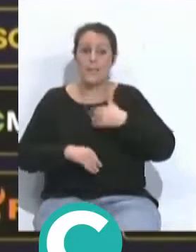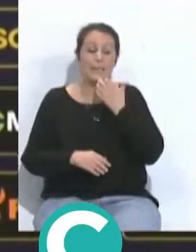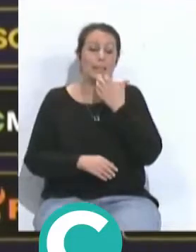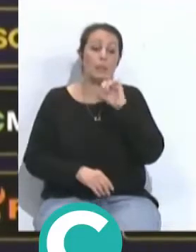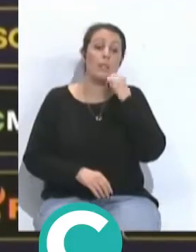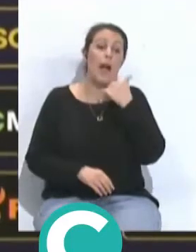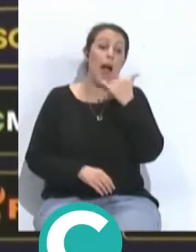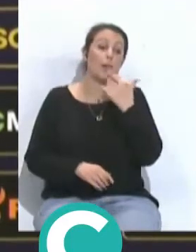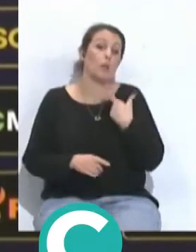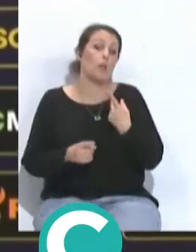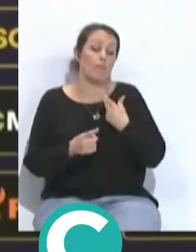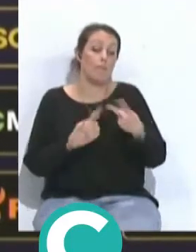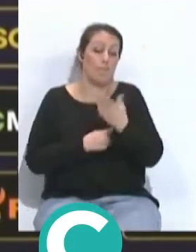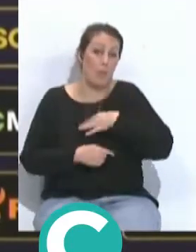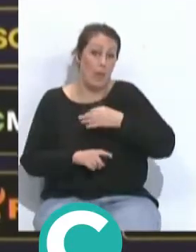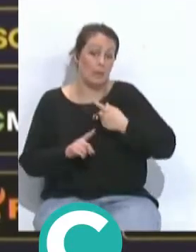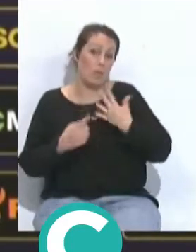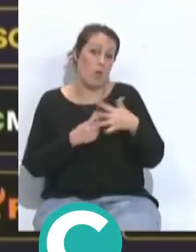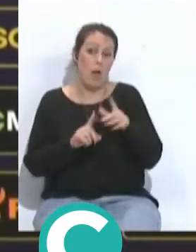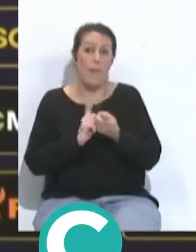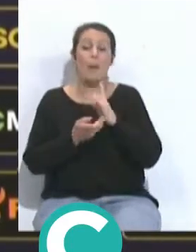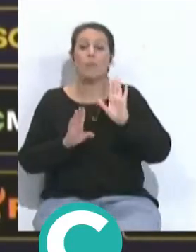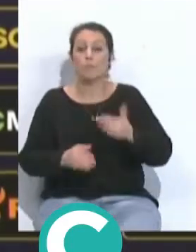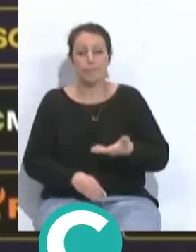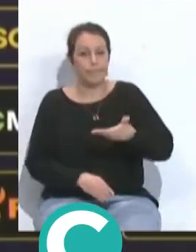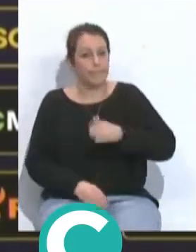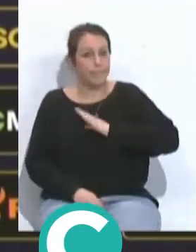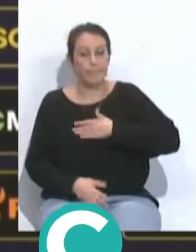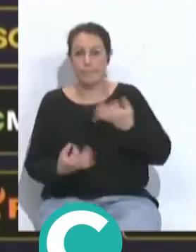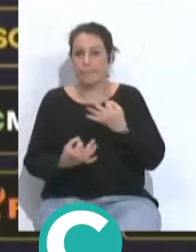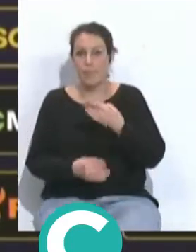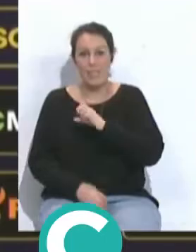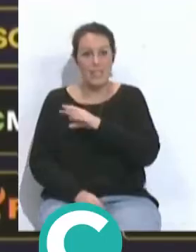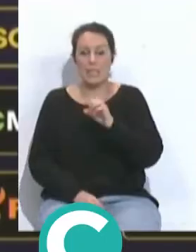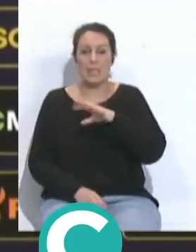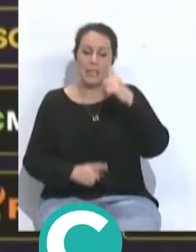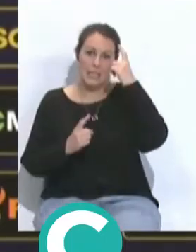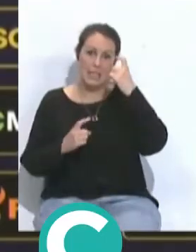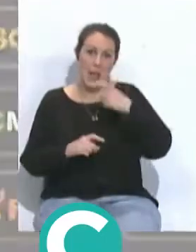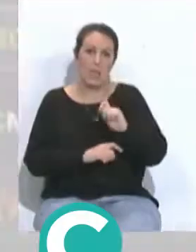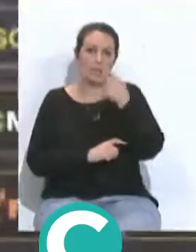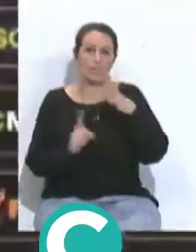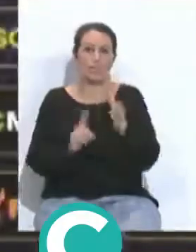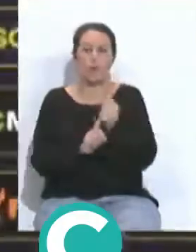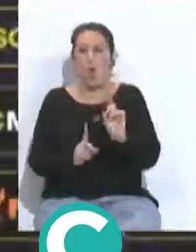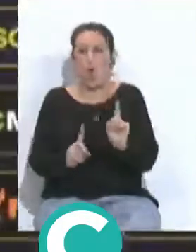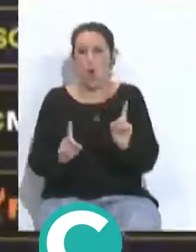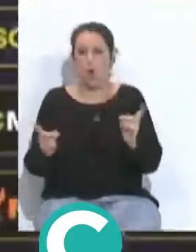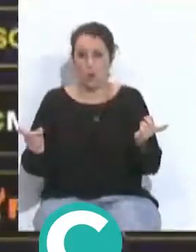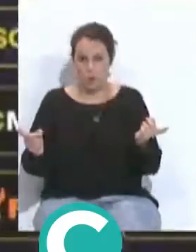es evitable la cosa cambia pero al final lo más importante es mañana es Betis y intentar conseguir la victoria no, bueno